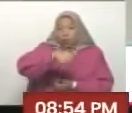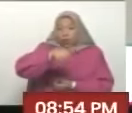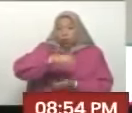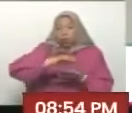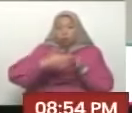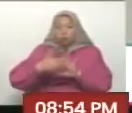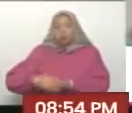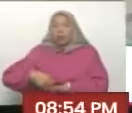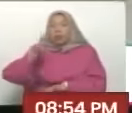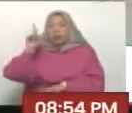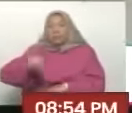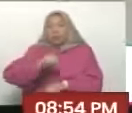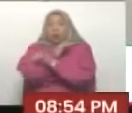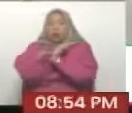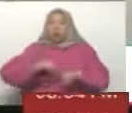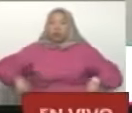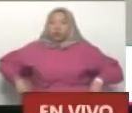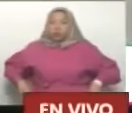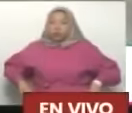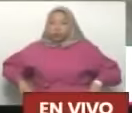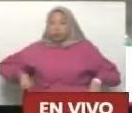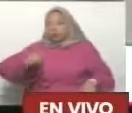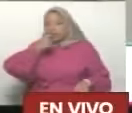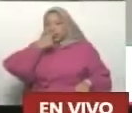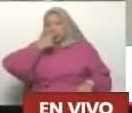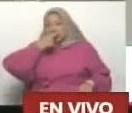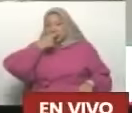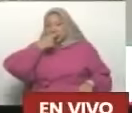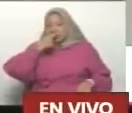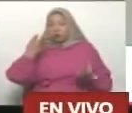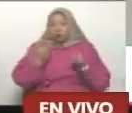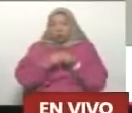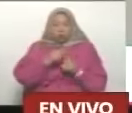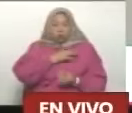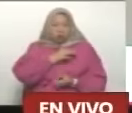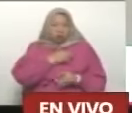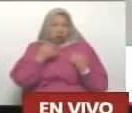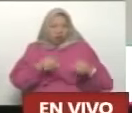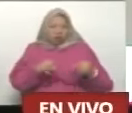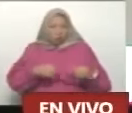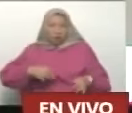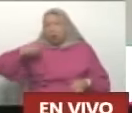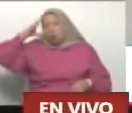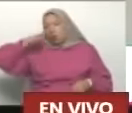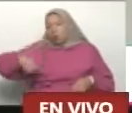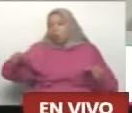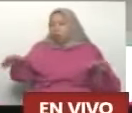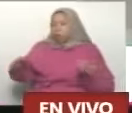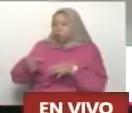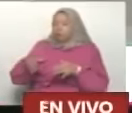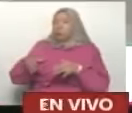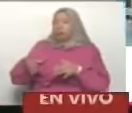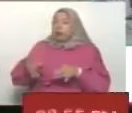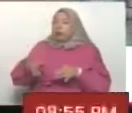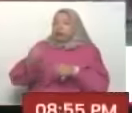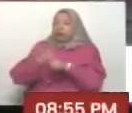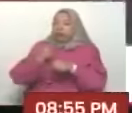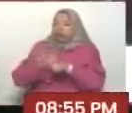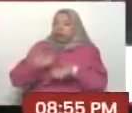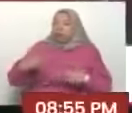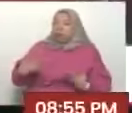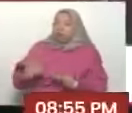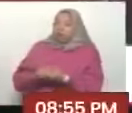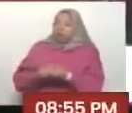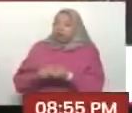Armada Nacional, que junto a las bricomiles hicieron posible toda esta rehabilitación junto